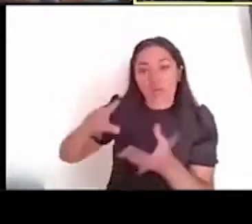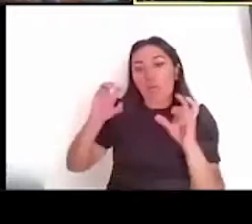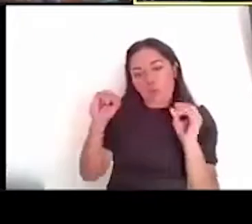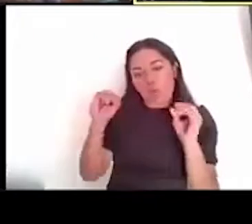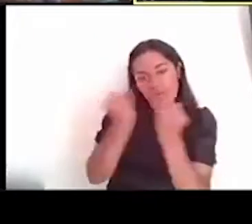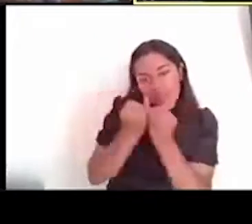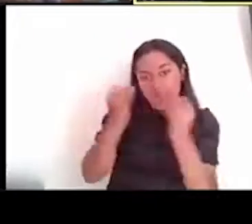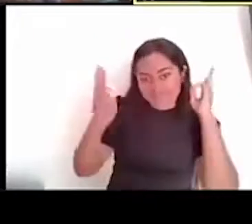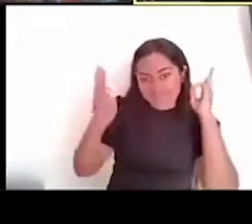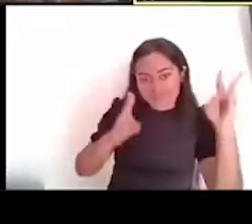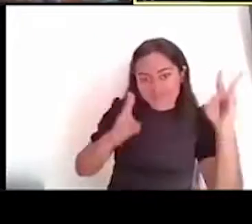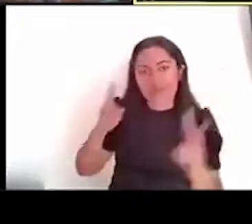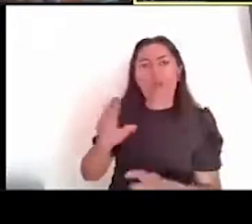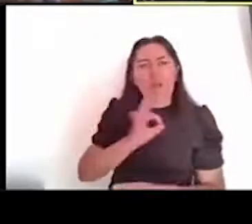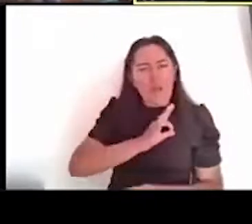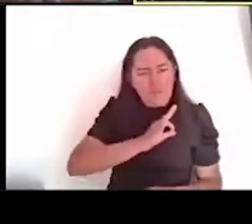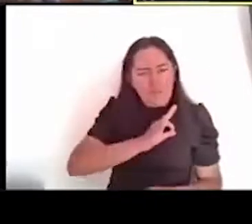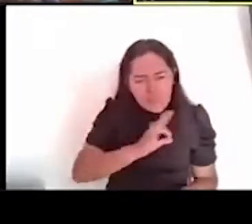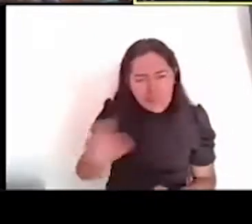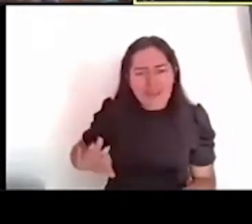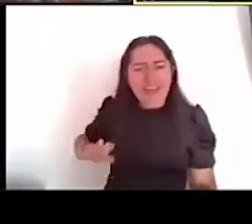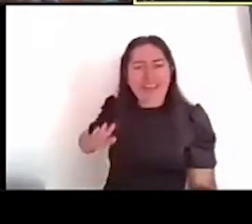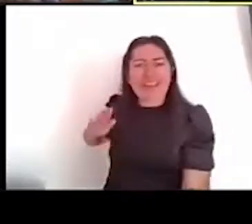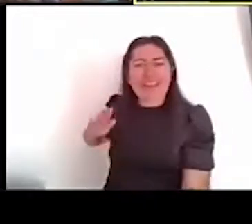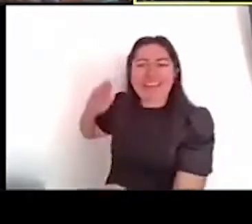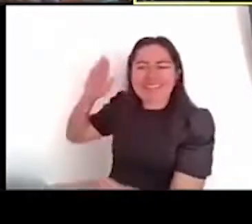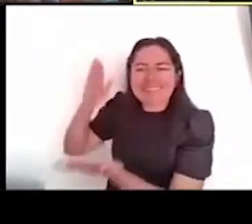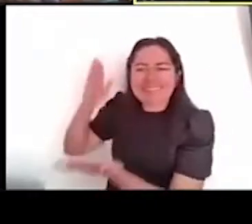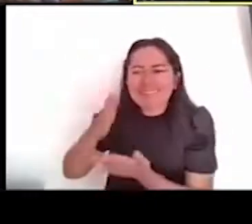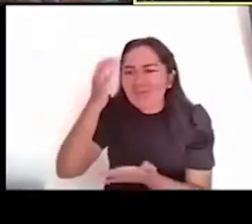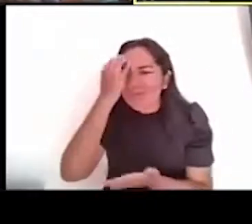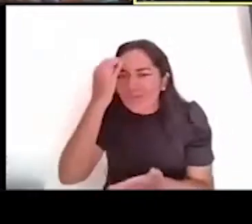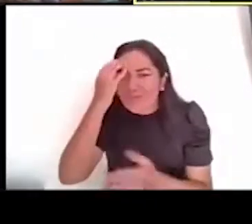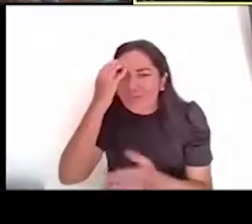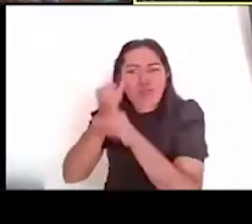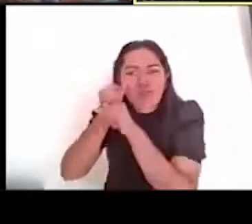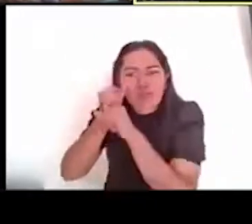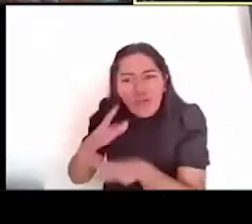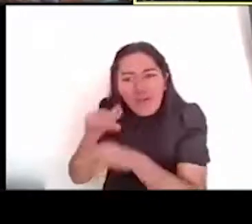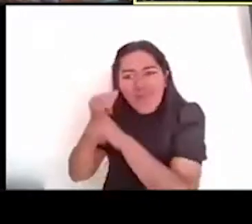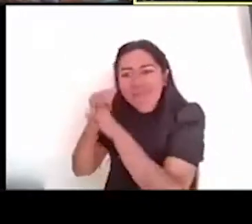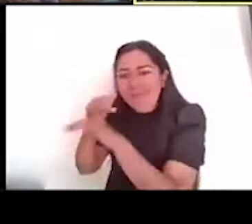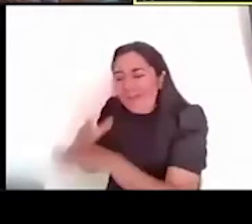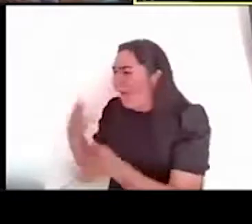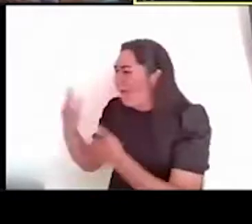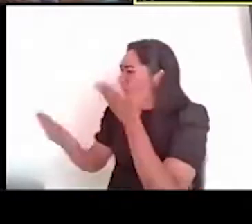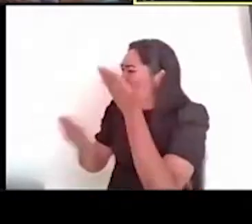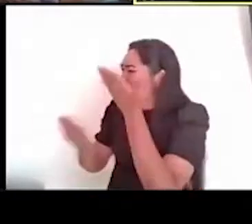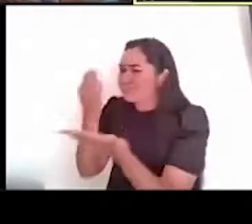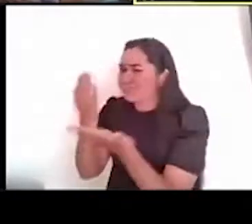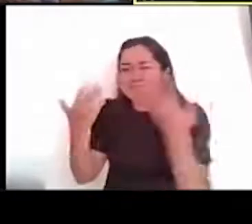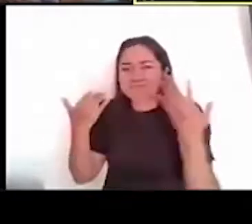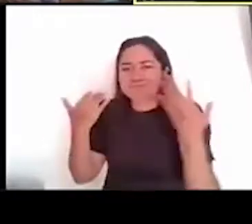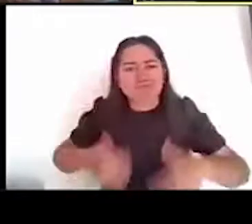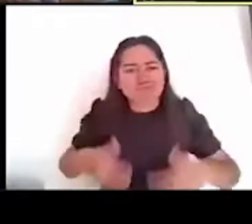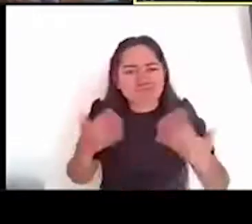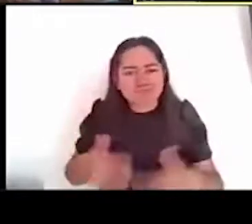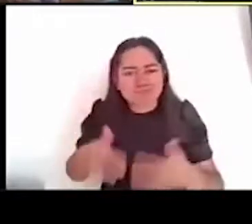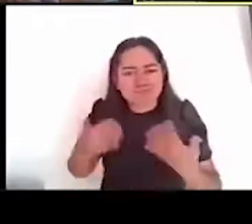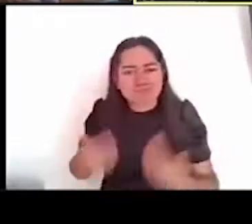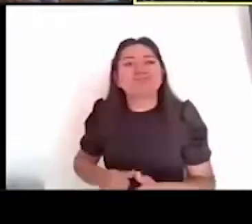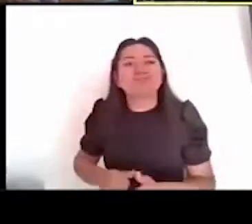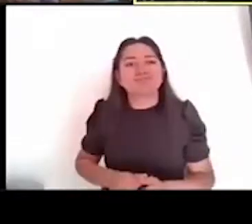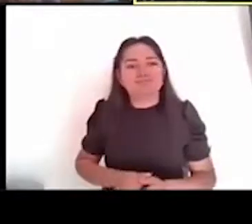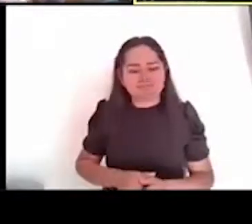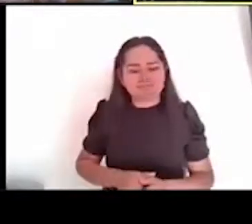puedan tener esa oportunidad de, de ir a, a conocer esa información, esos vestigios arqueológicos, en la casa del marqués del apartado,